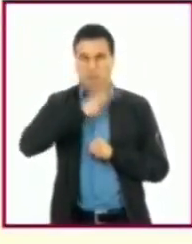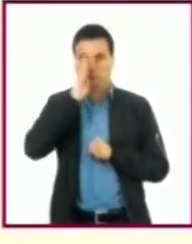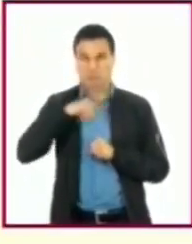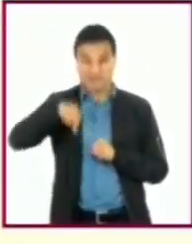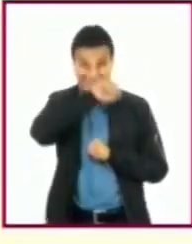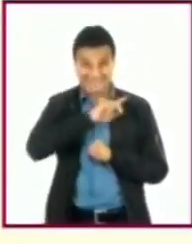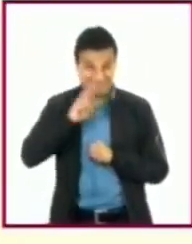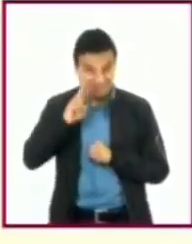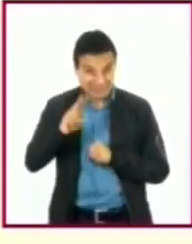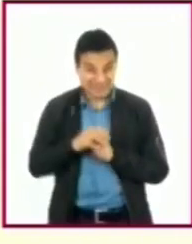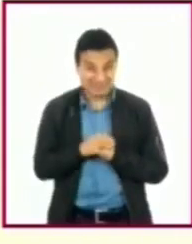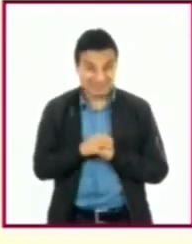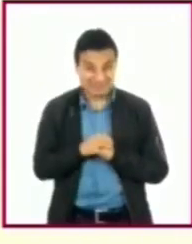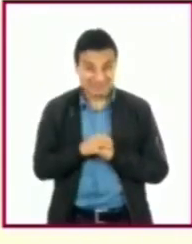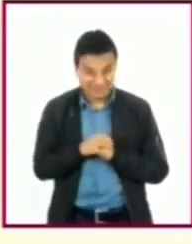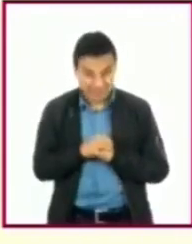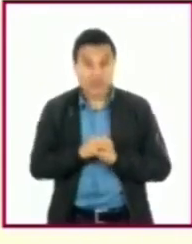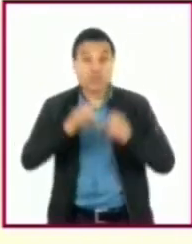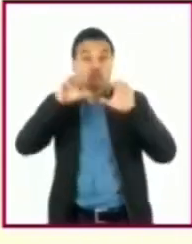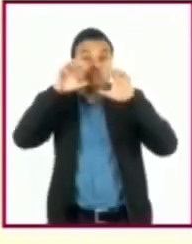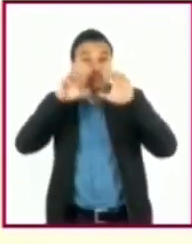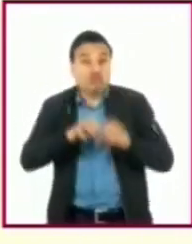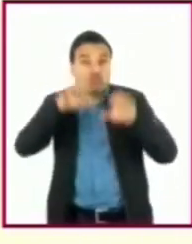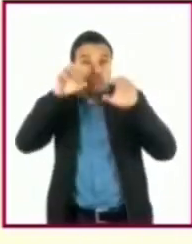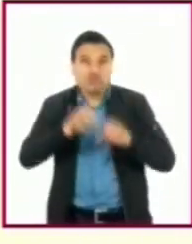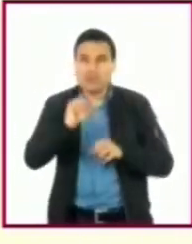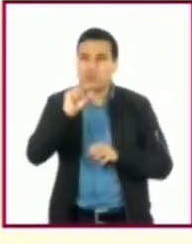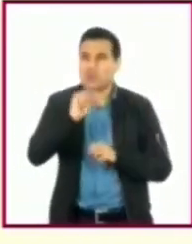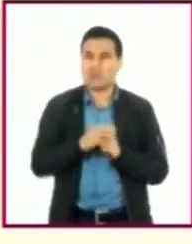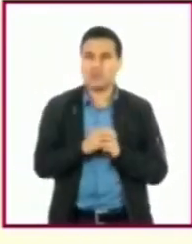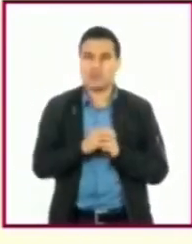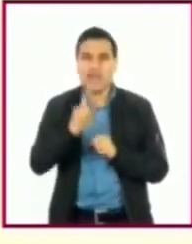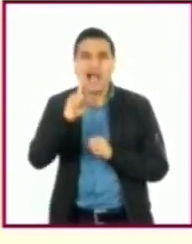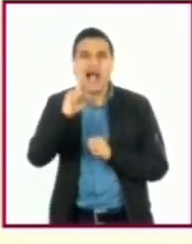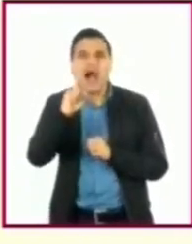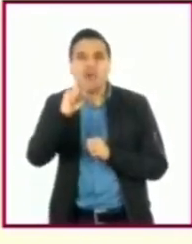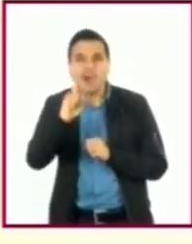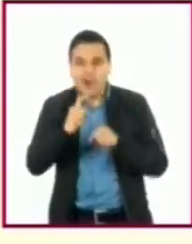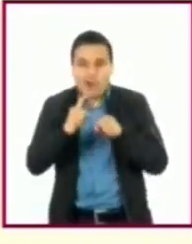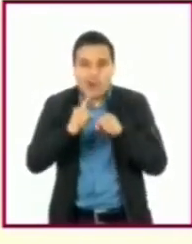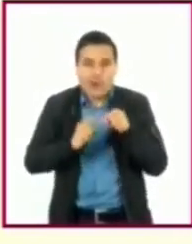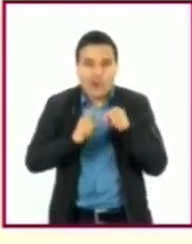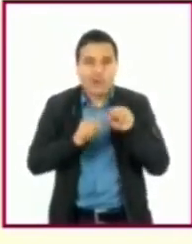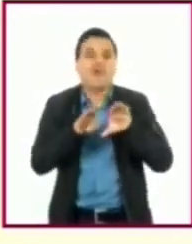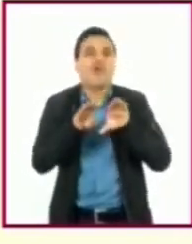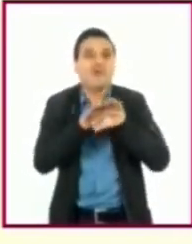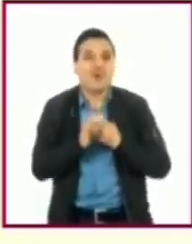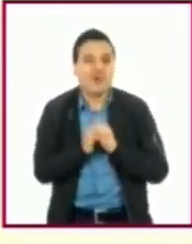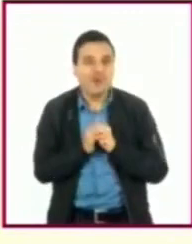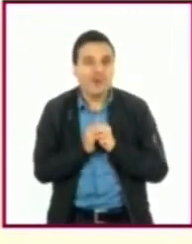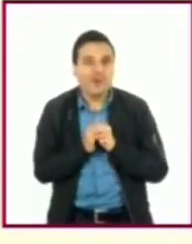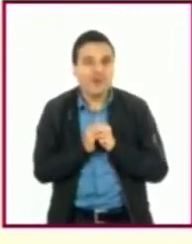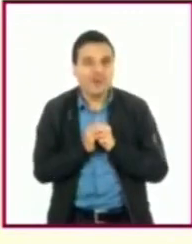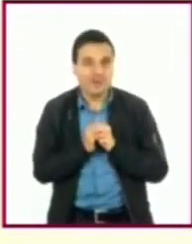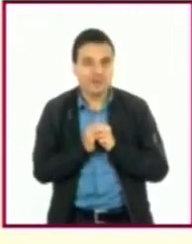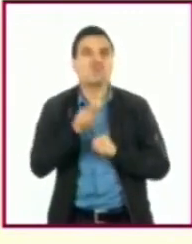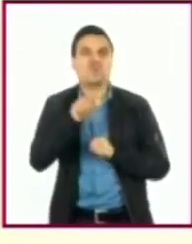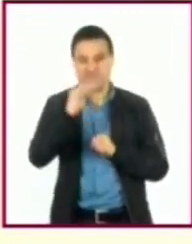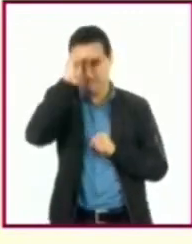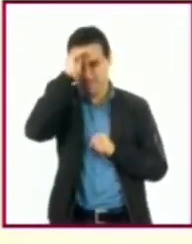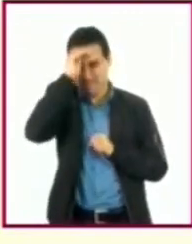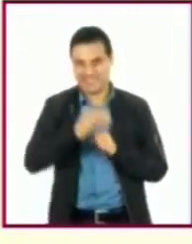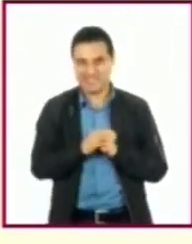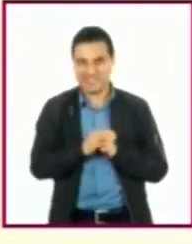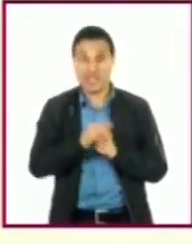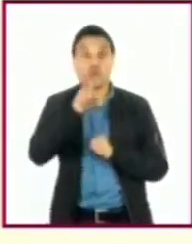Y sobre todo cuando hay poca lluvia. ¿Cómo se ve el color del agua? ¿Tú qué piensas? O mejor dicho, ¿qué sientes